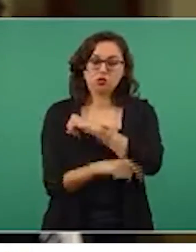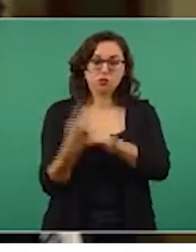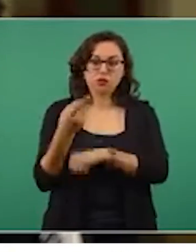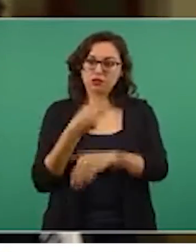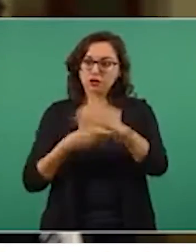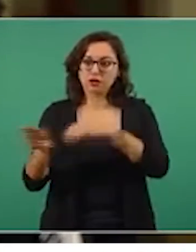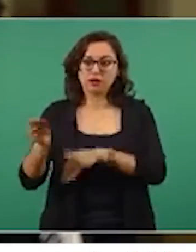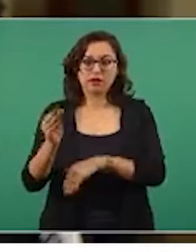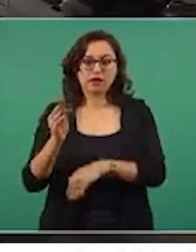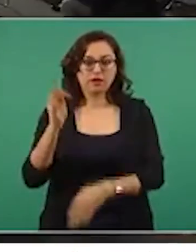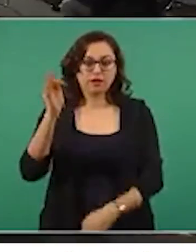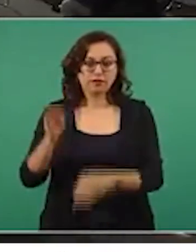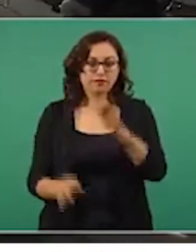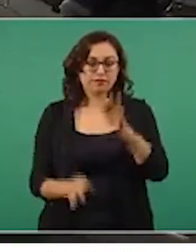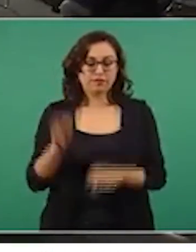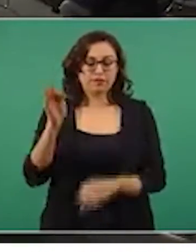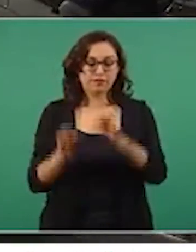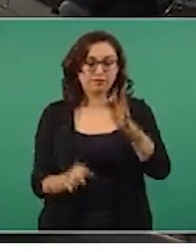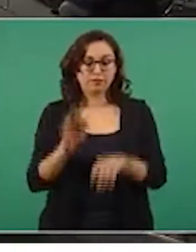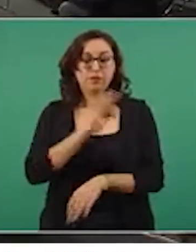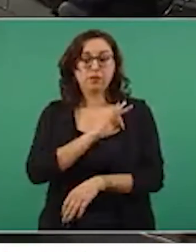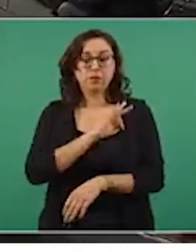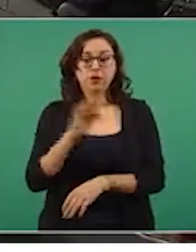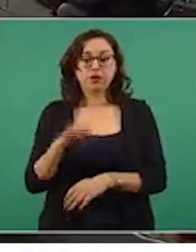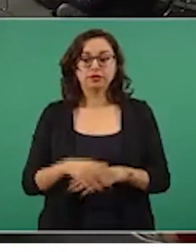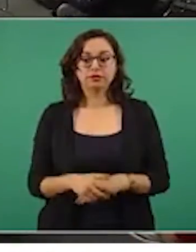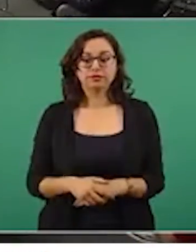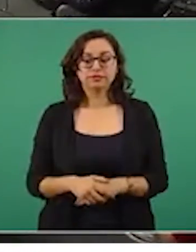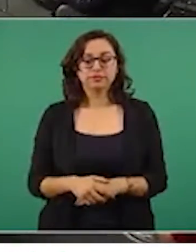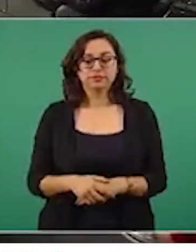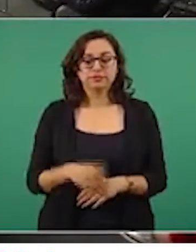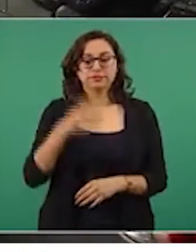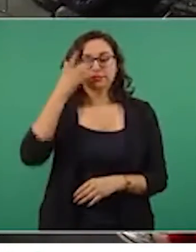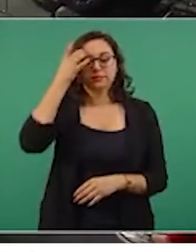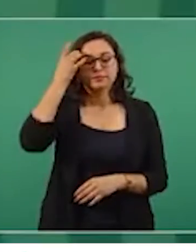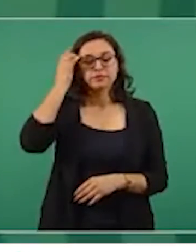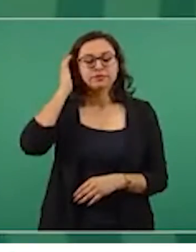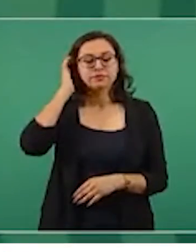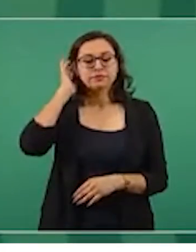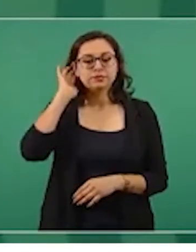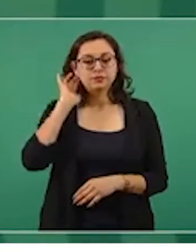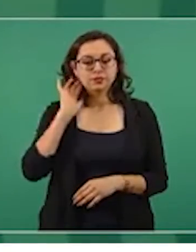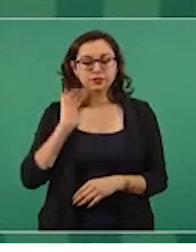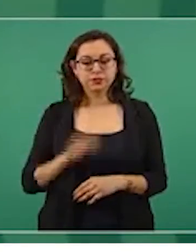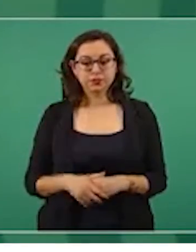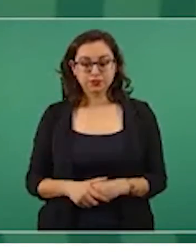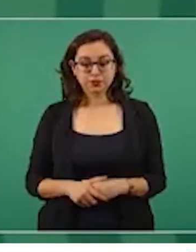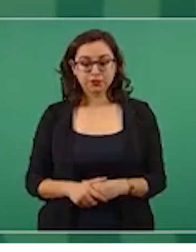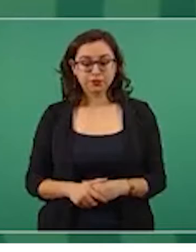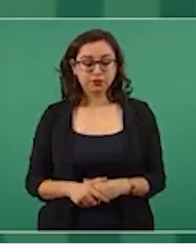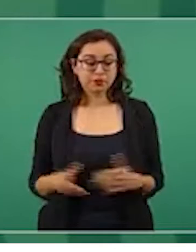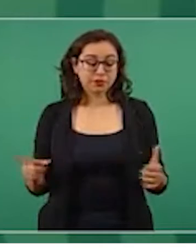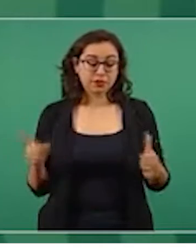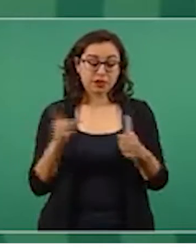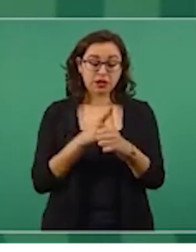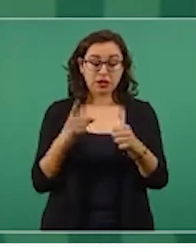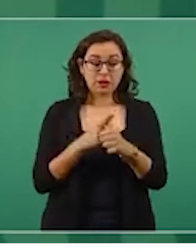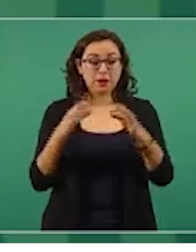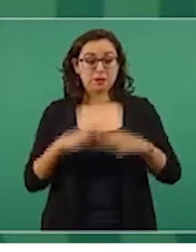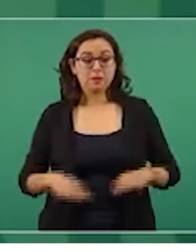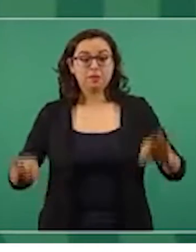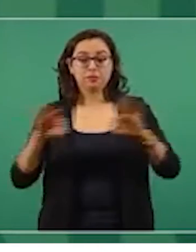Fiscalía correspondiente? Sí, primero que es reprobable que existan estas